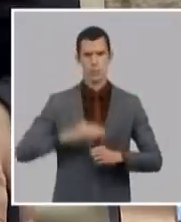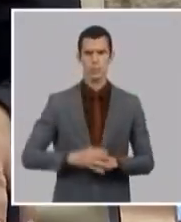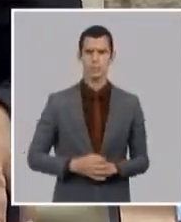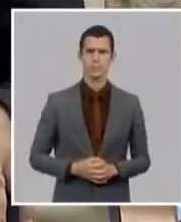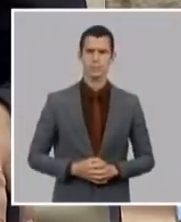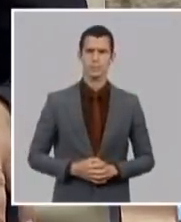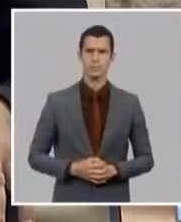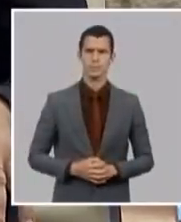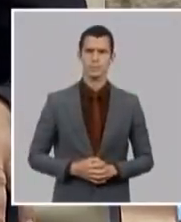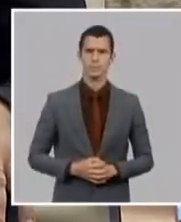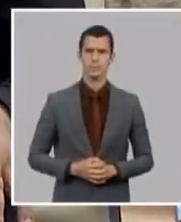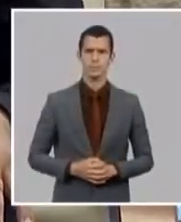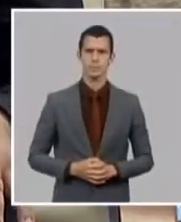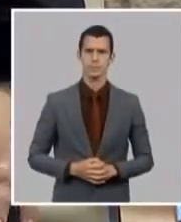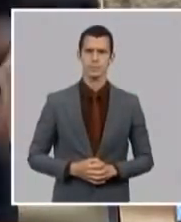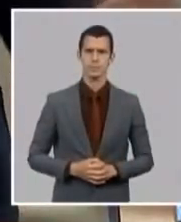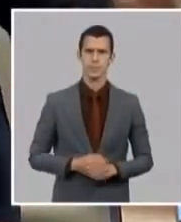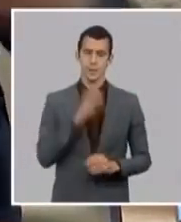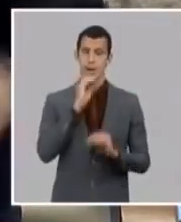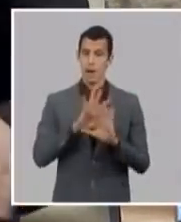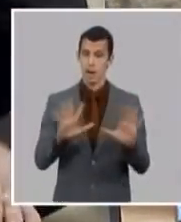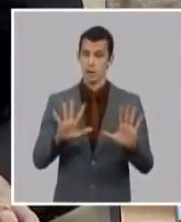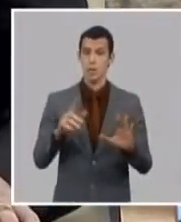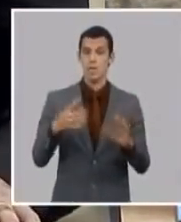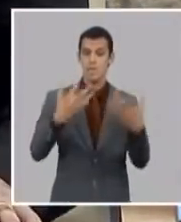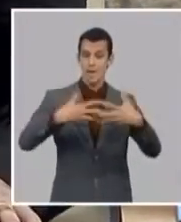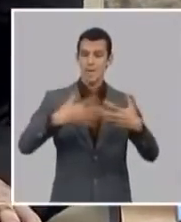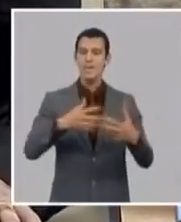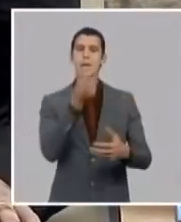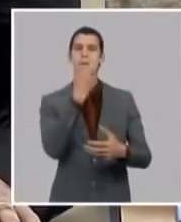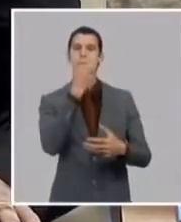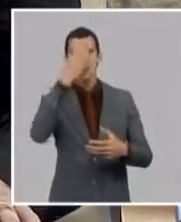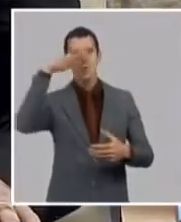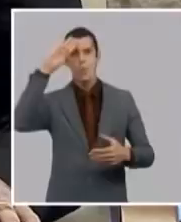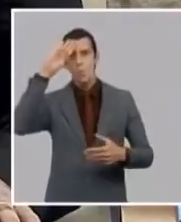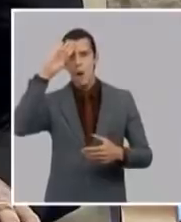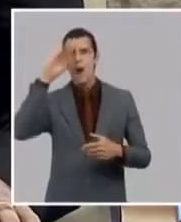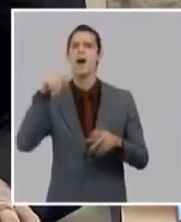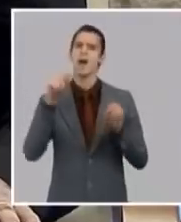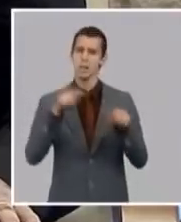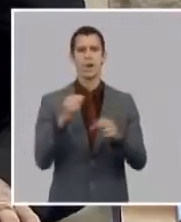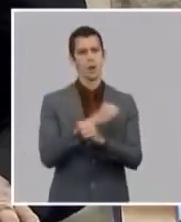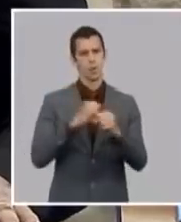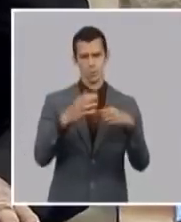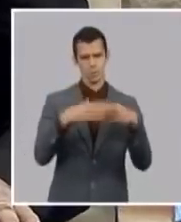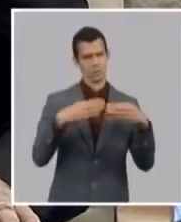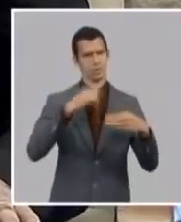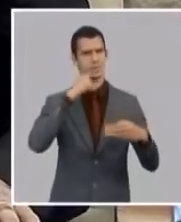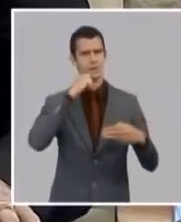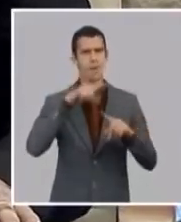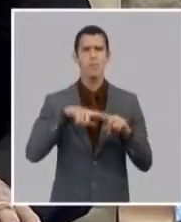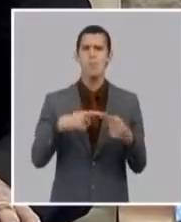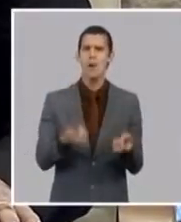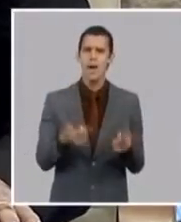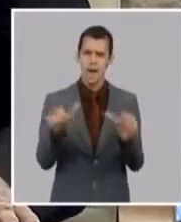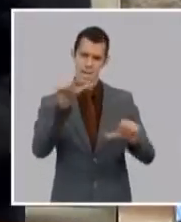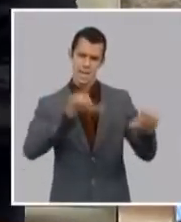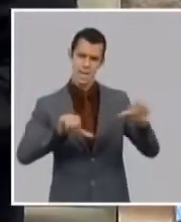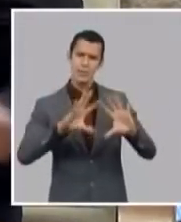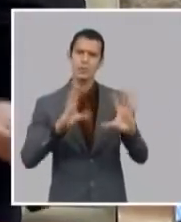por la industria nacional no quiere decir que no lleve divisa es decir hay que importar determinadas materias primas y 254